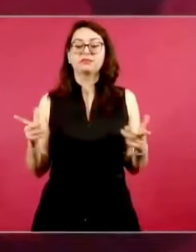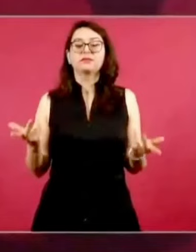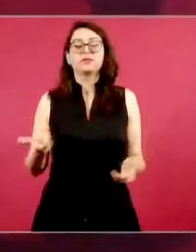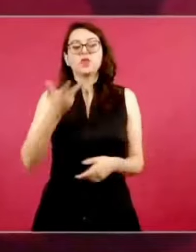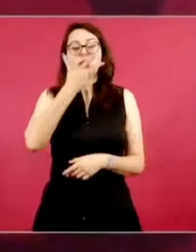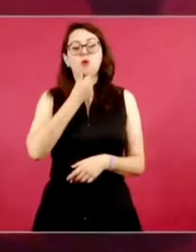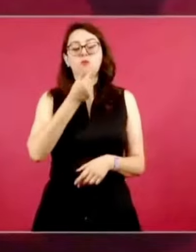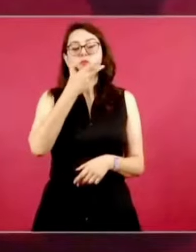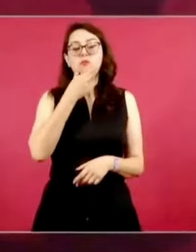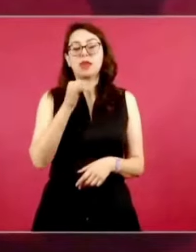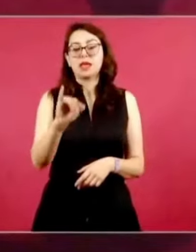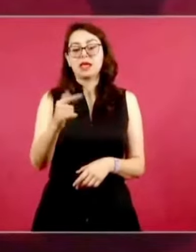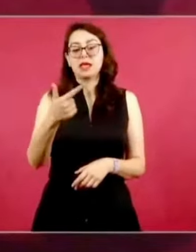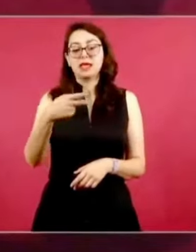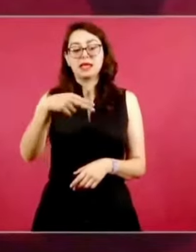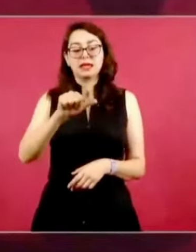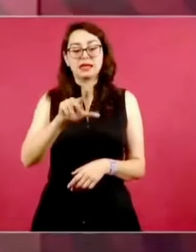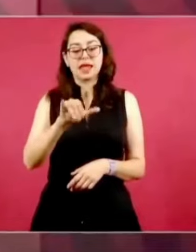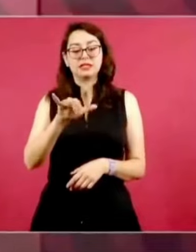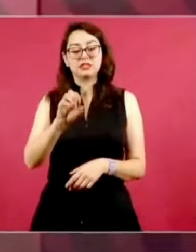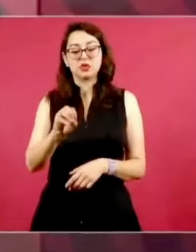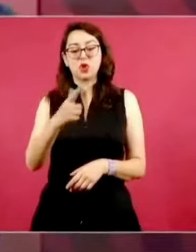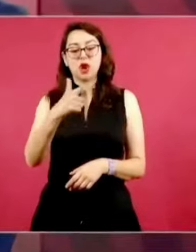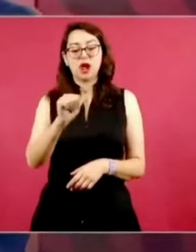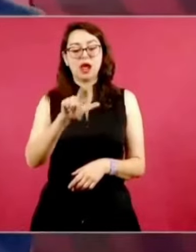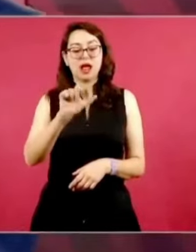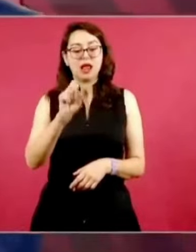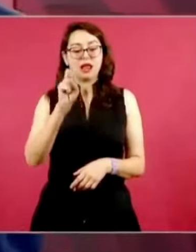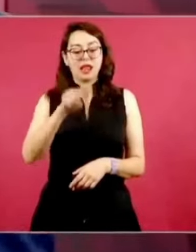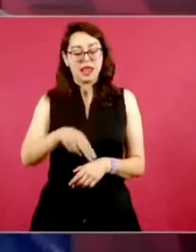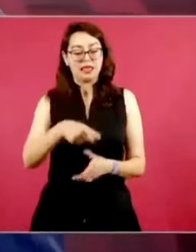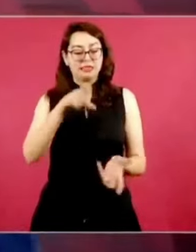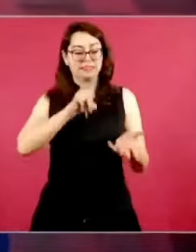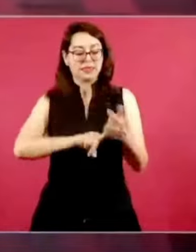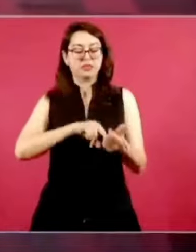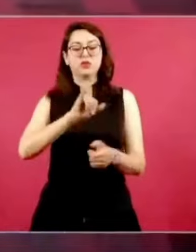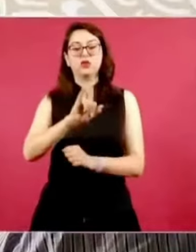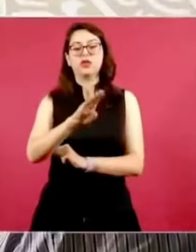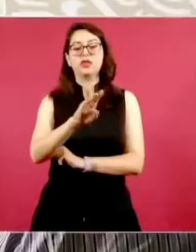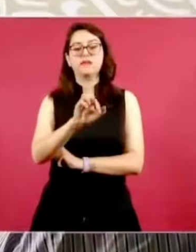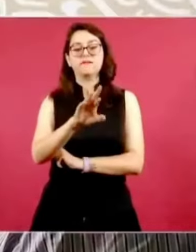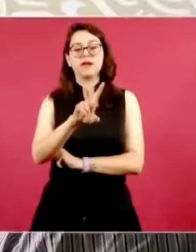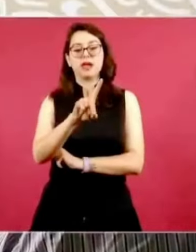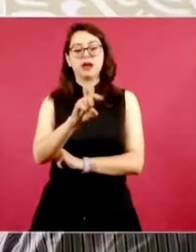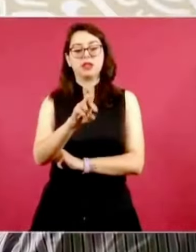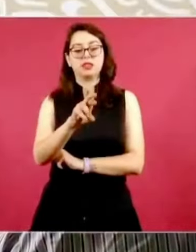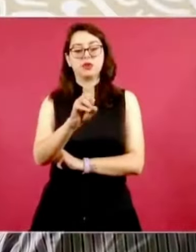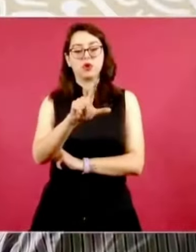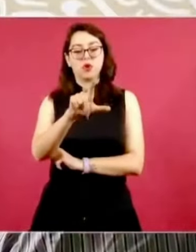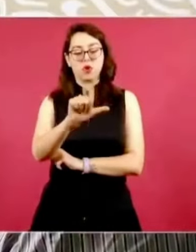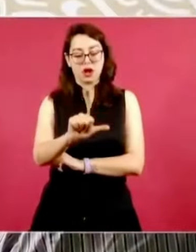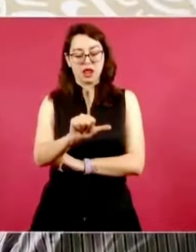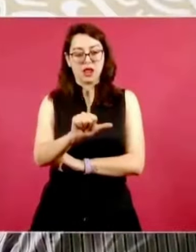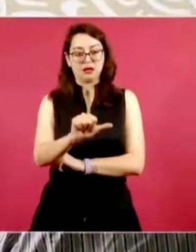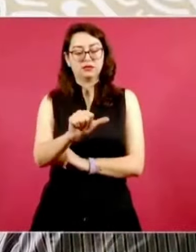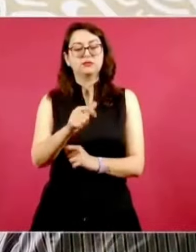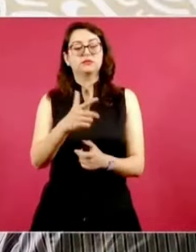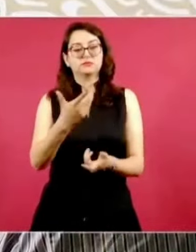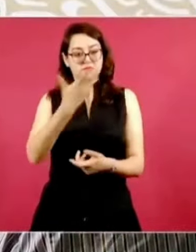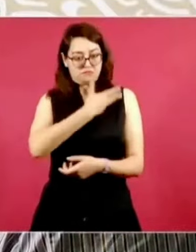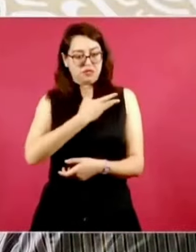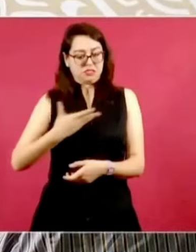Galán, presidente del consejo de Iberdrola, lo invitamos